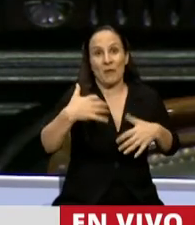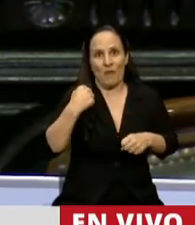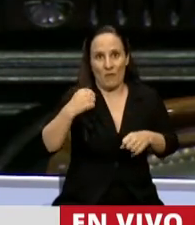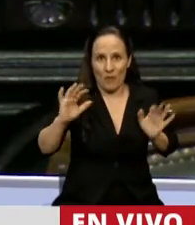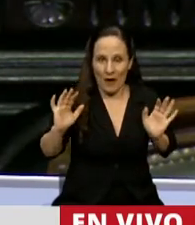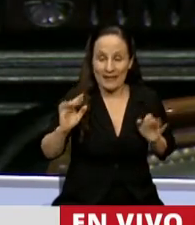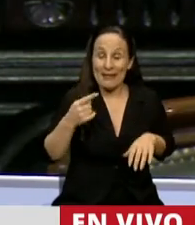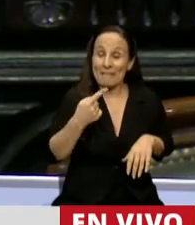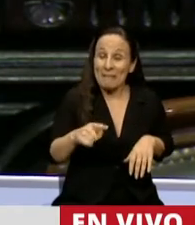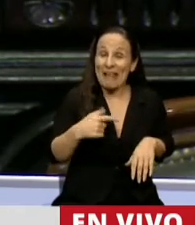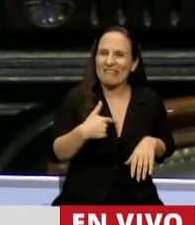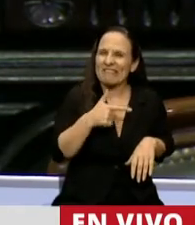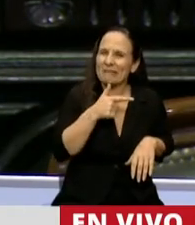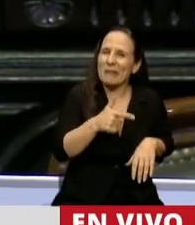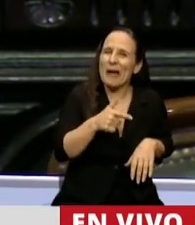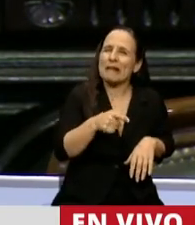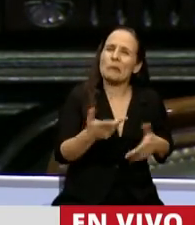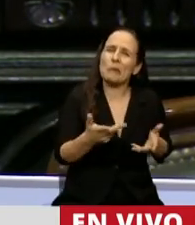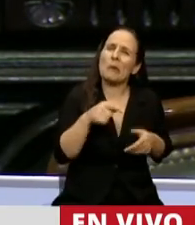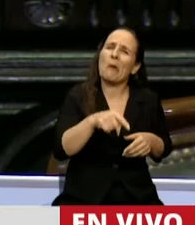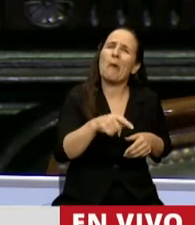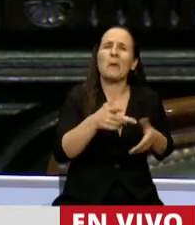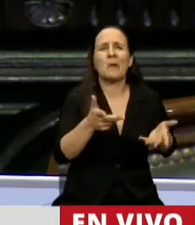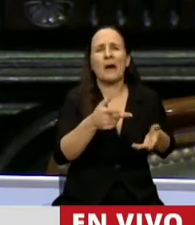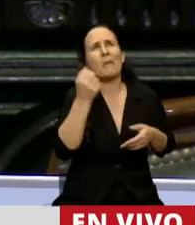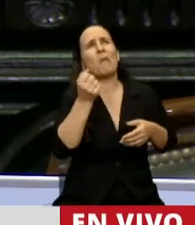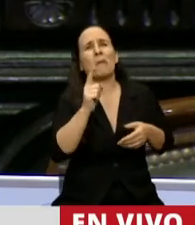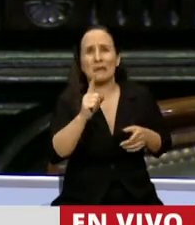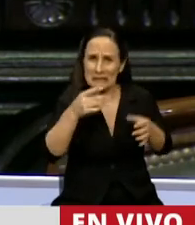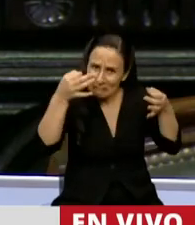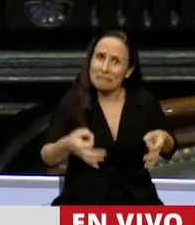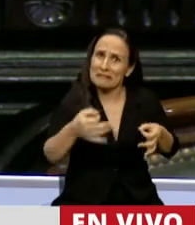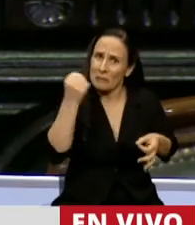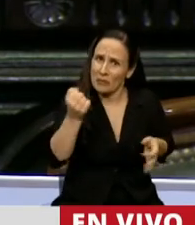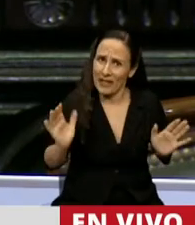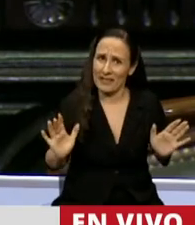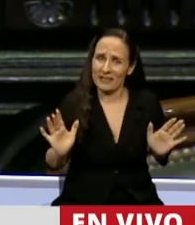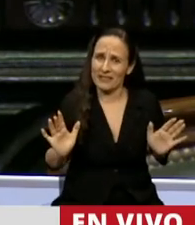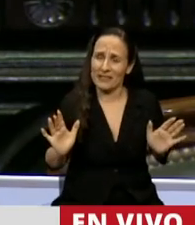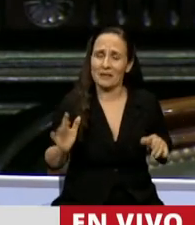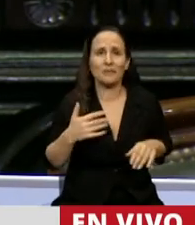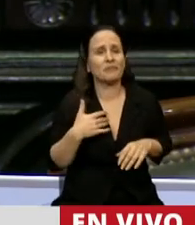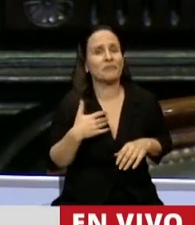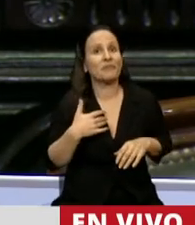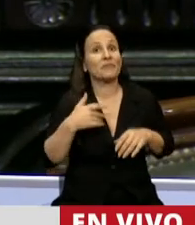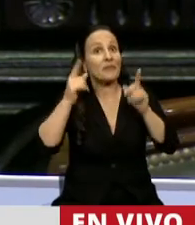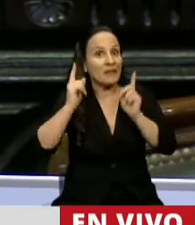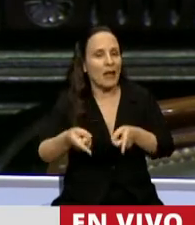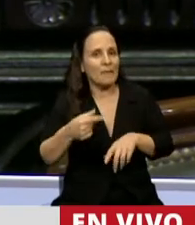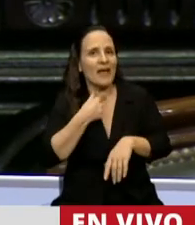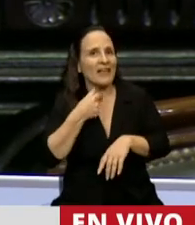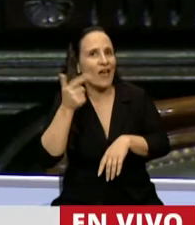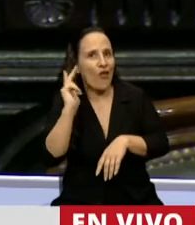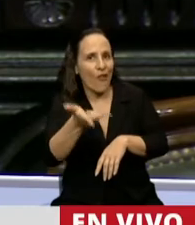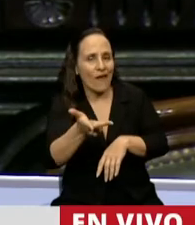se desluce un poco la importancia de lo que estamos haciendo. Por otro lado, quiero decir también que